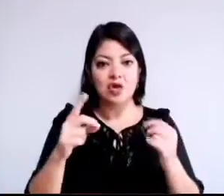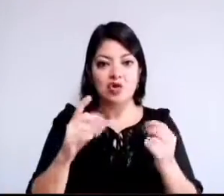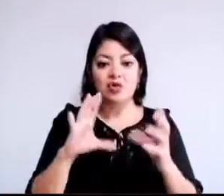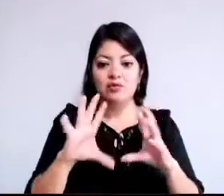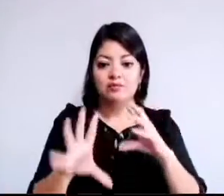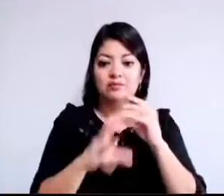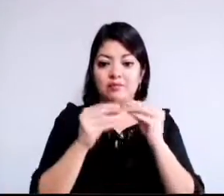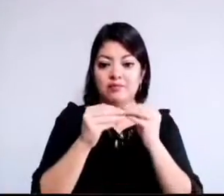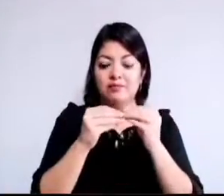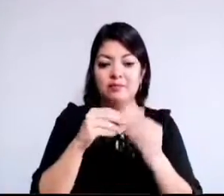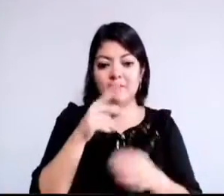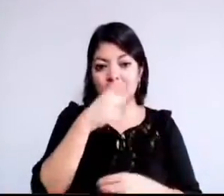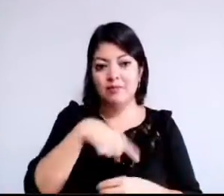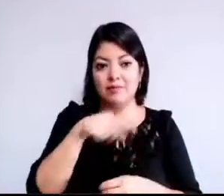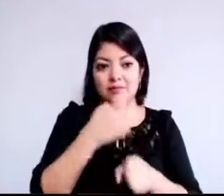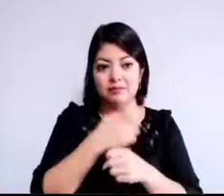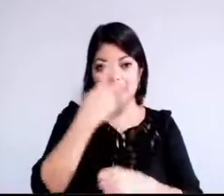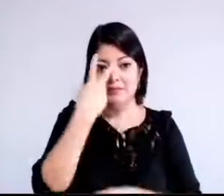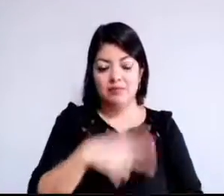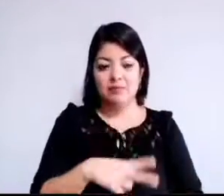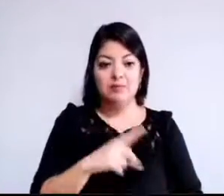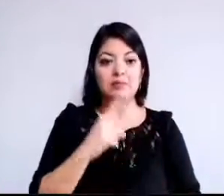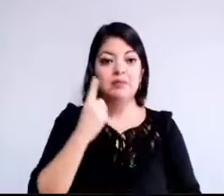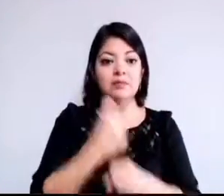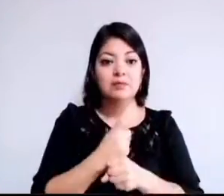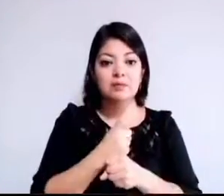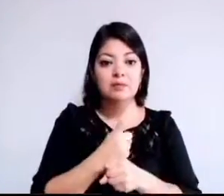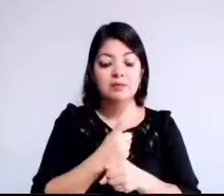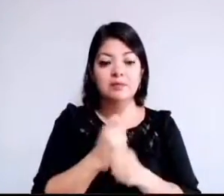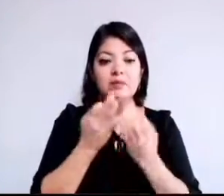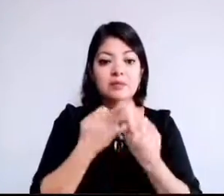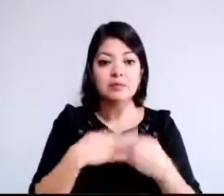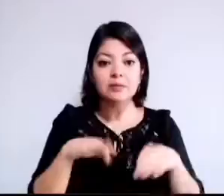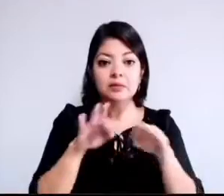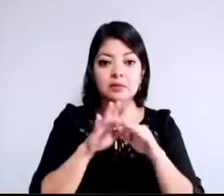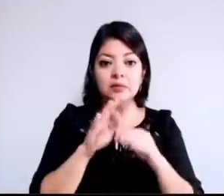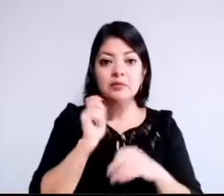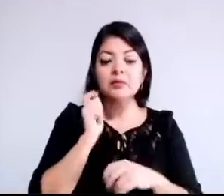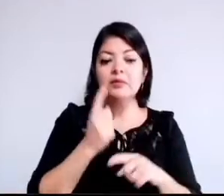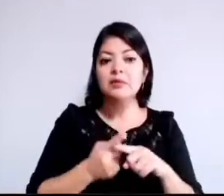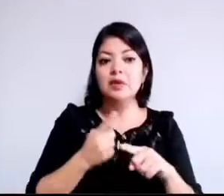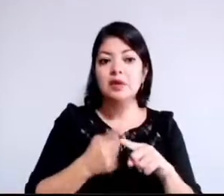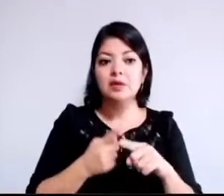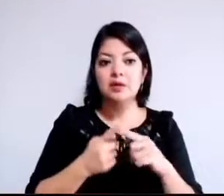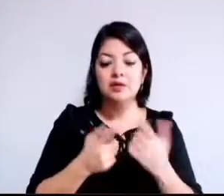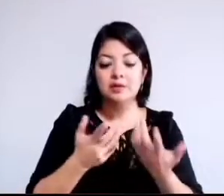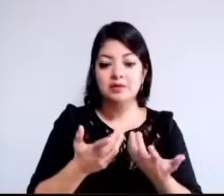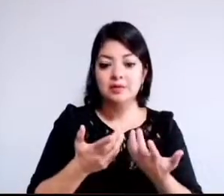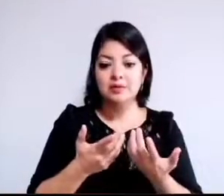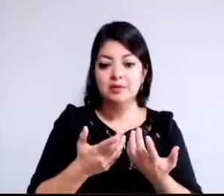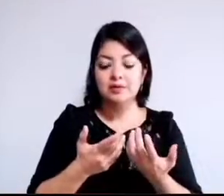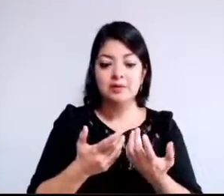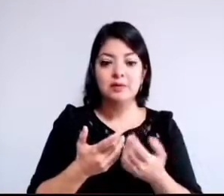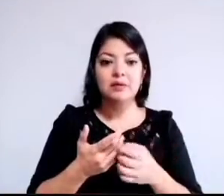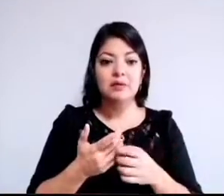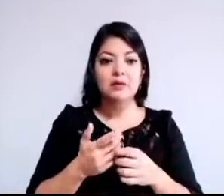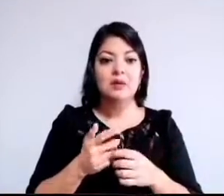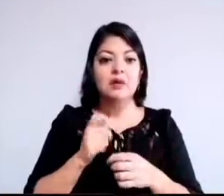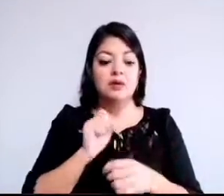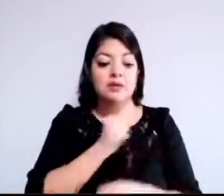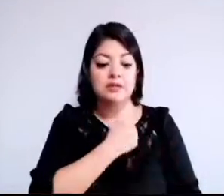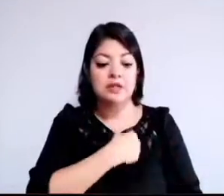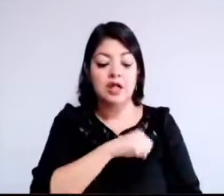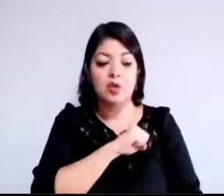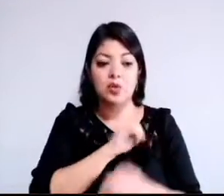de los mexiquenses, específicamente en el bien más apreciado que es la salud.